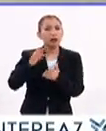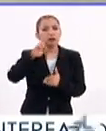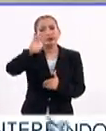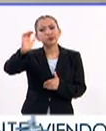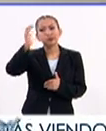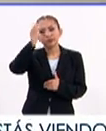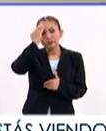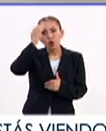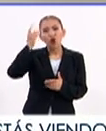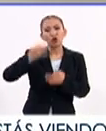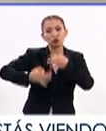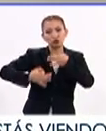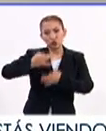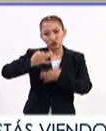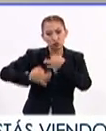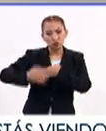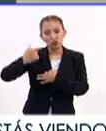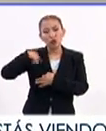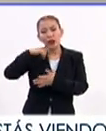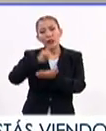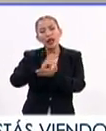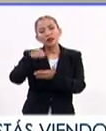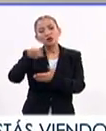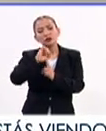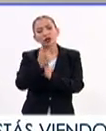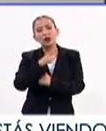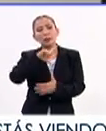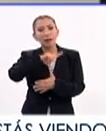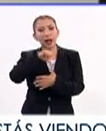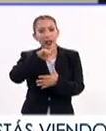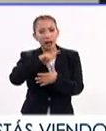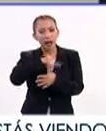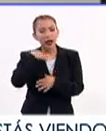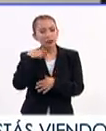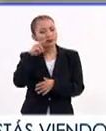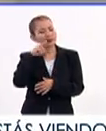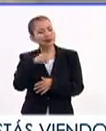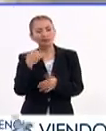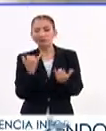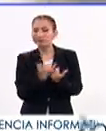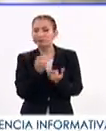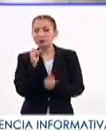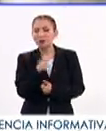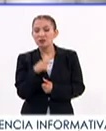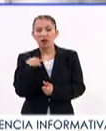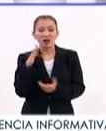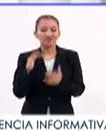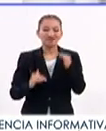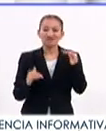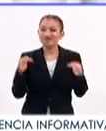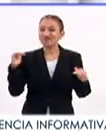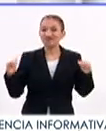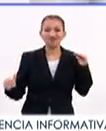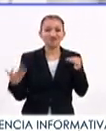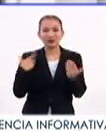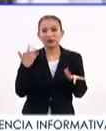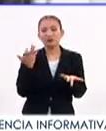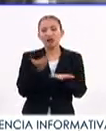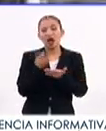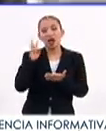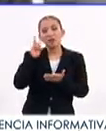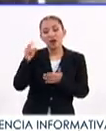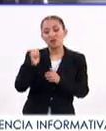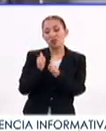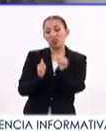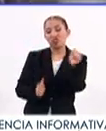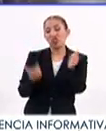reconocimiento jurídico de sus derechos, su situación en América Latina sigue caracterizándose por una profunda desigualdad que se traduce en